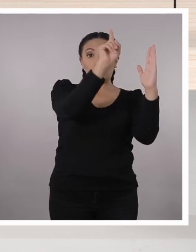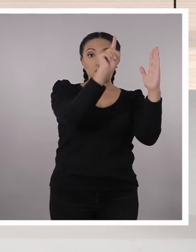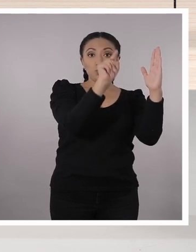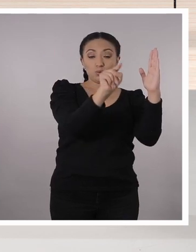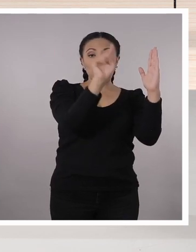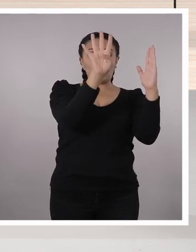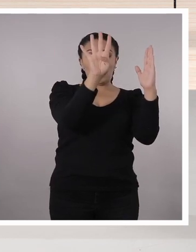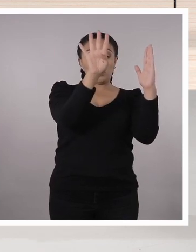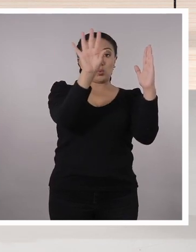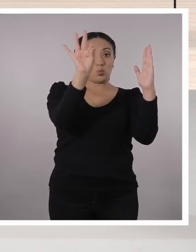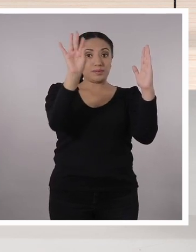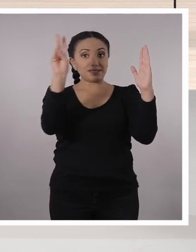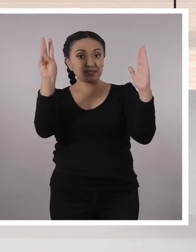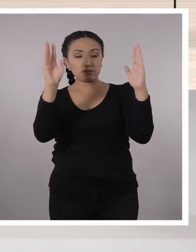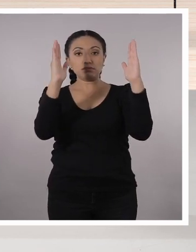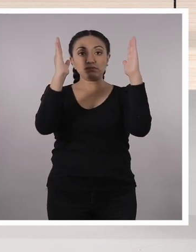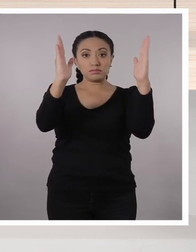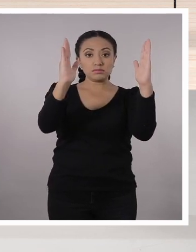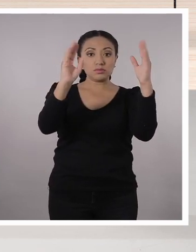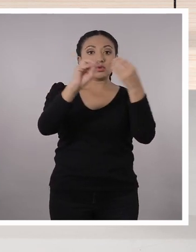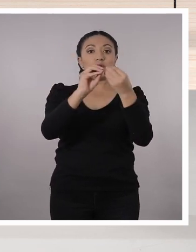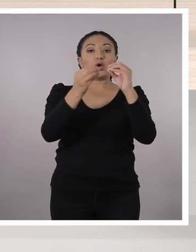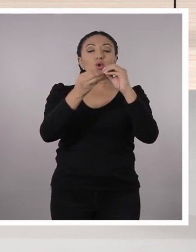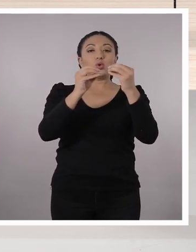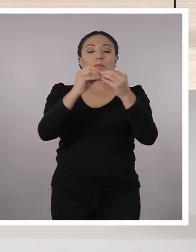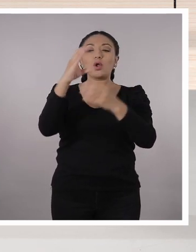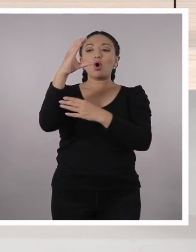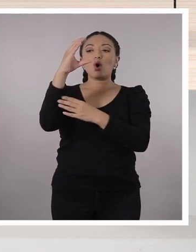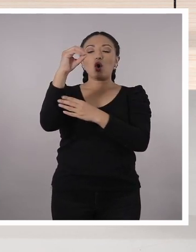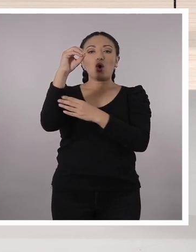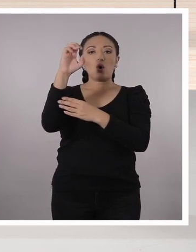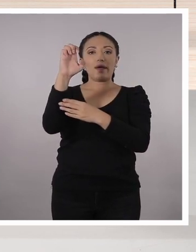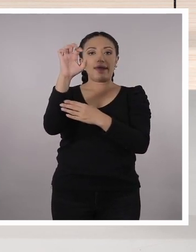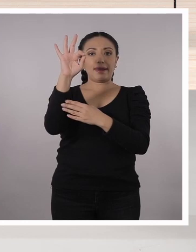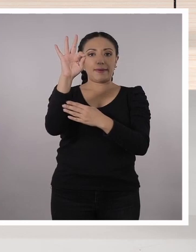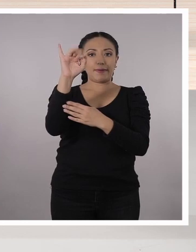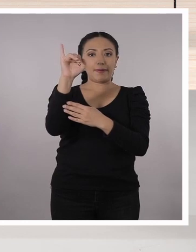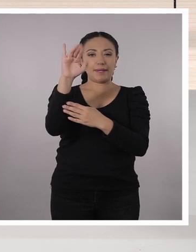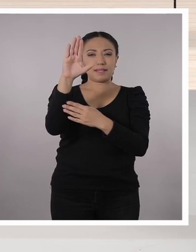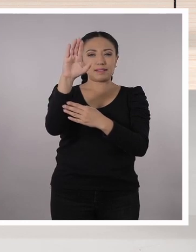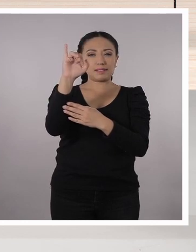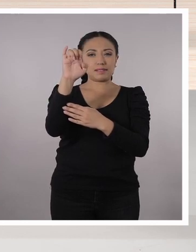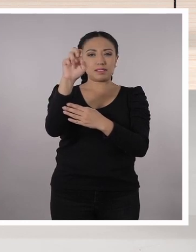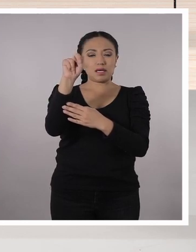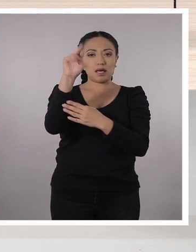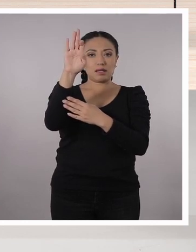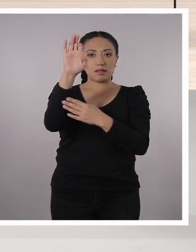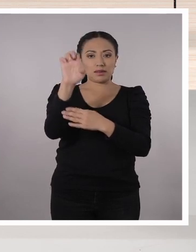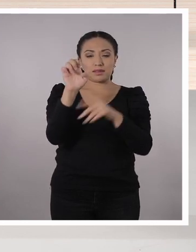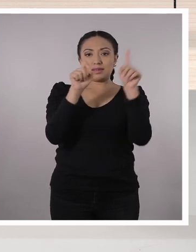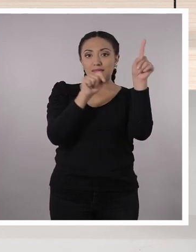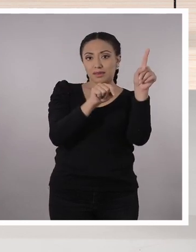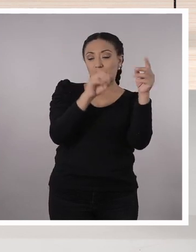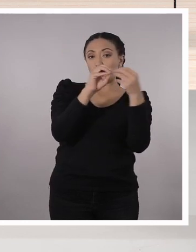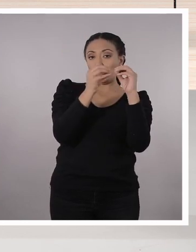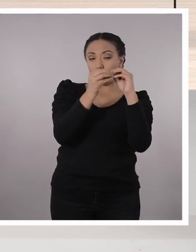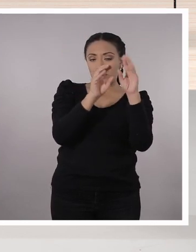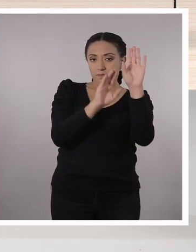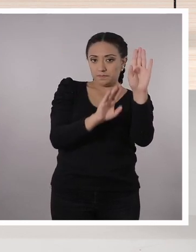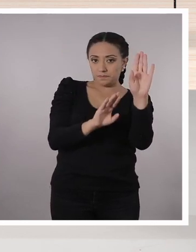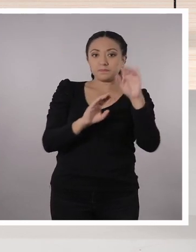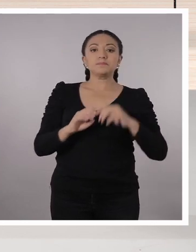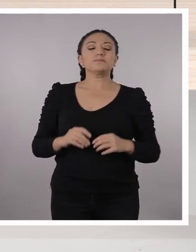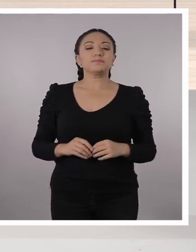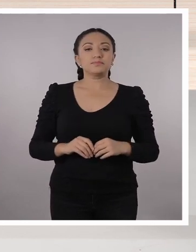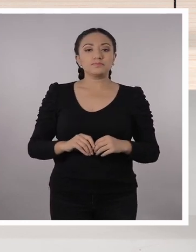este 1.496, se conoce como el coeficiente, es decir, es el número que transformamos a